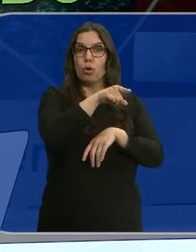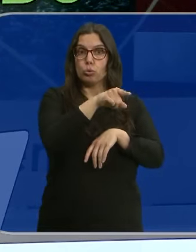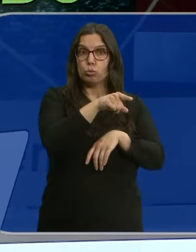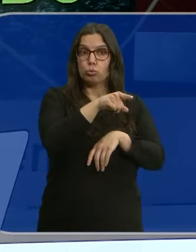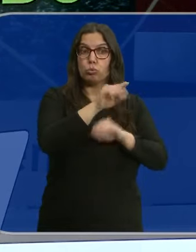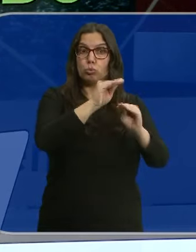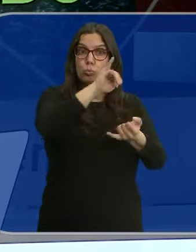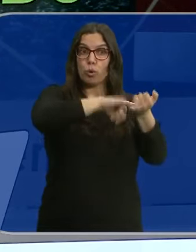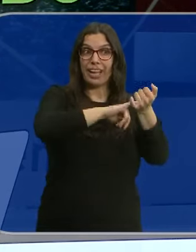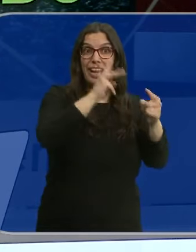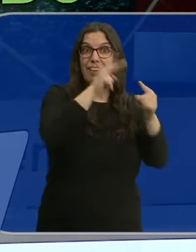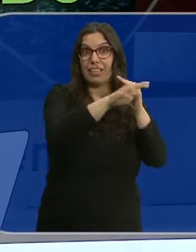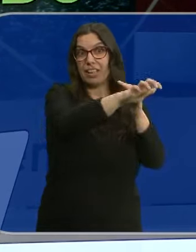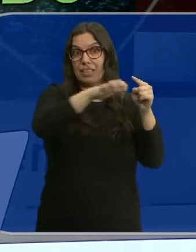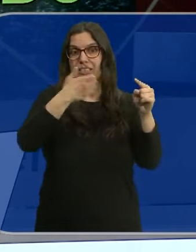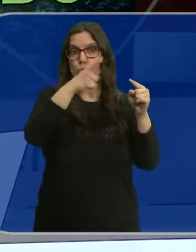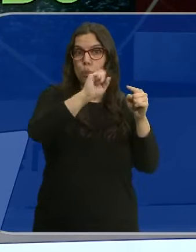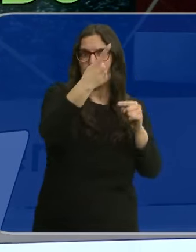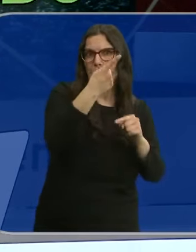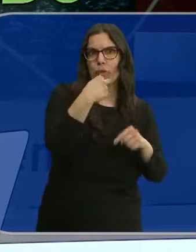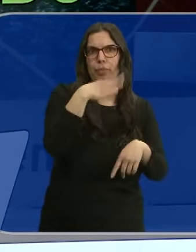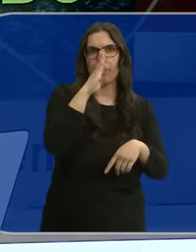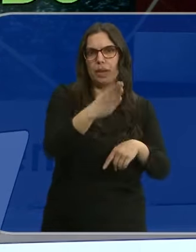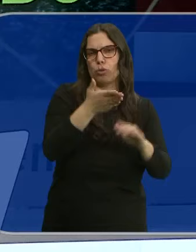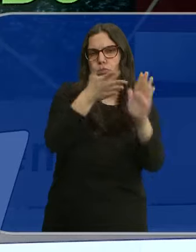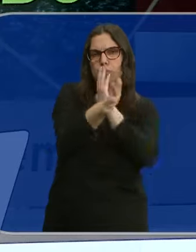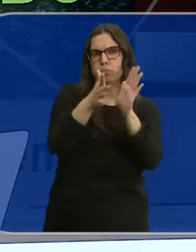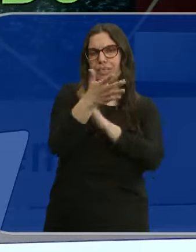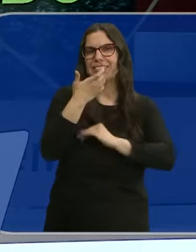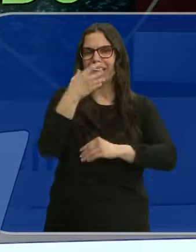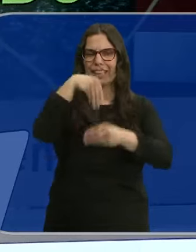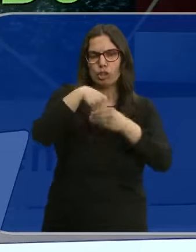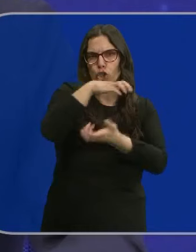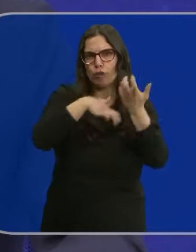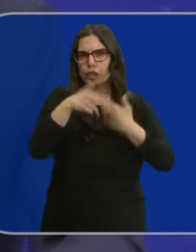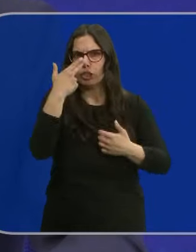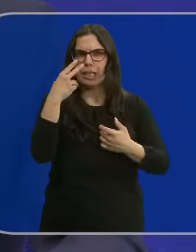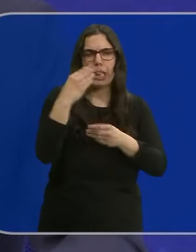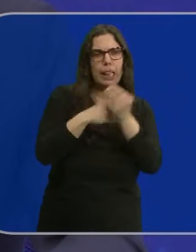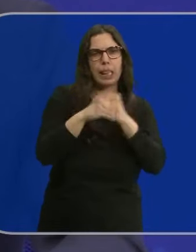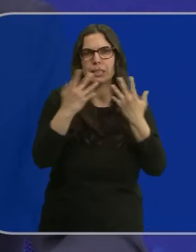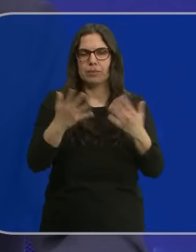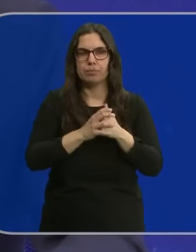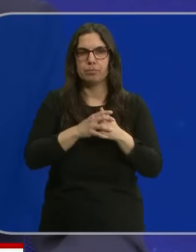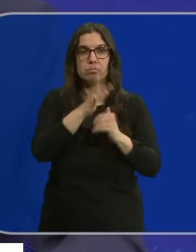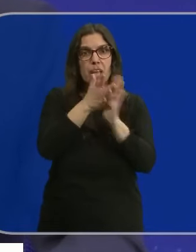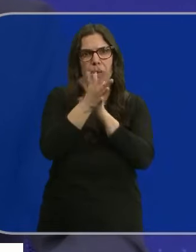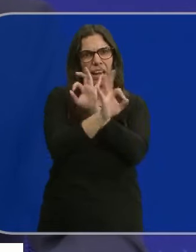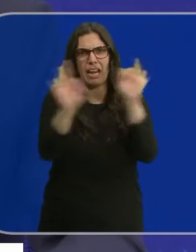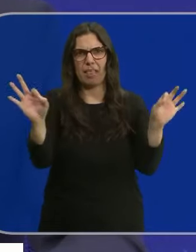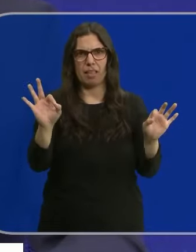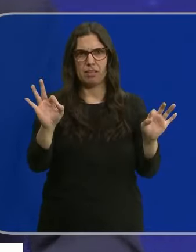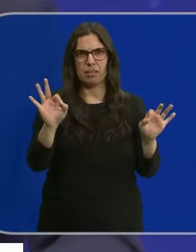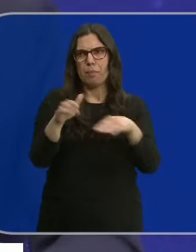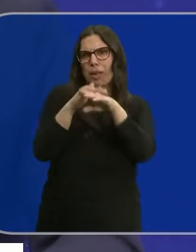comparecencia de su mujer si da explicaciones públicas de su presunto conflicto de intereses. No ha dado ni media explicación